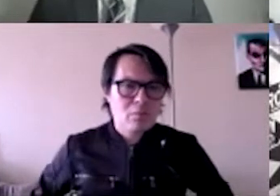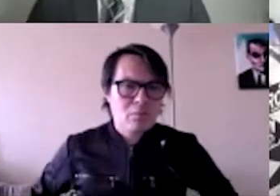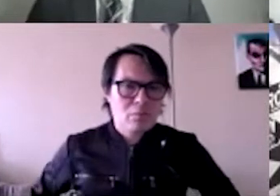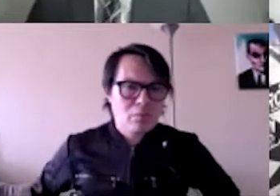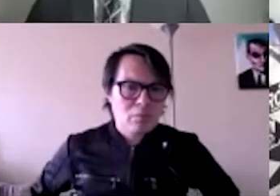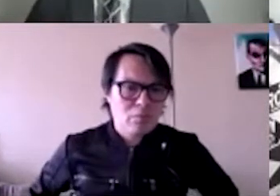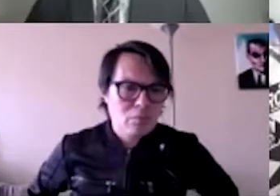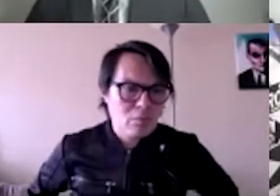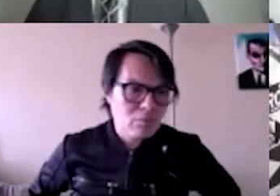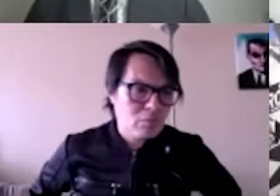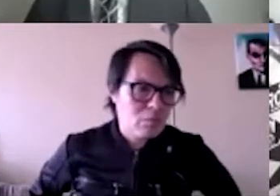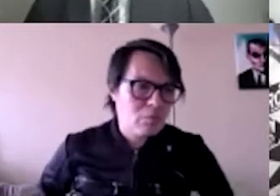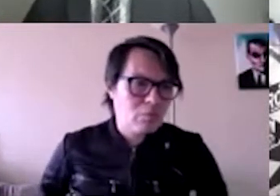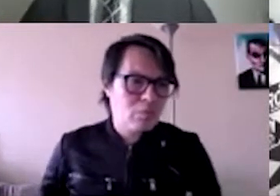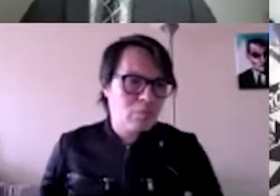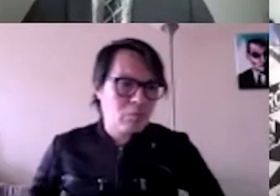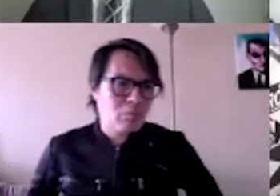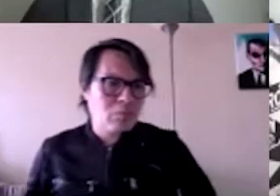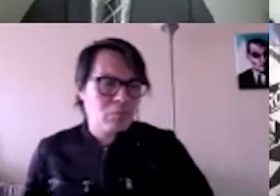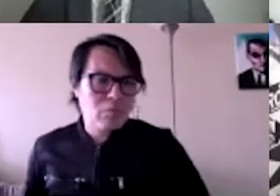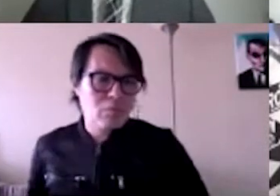Dibujante Proyectista.